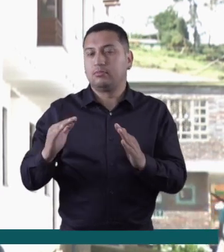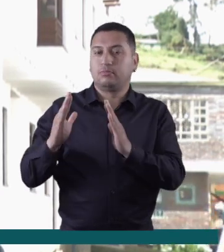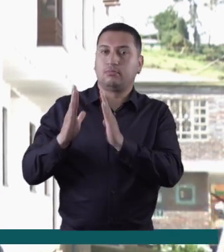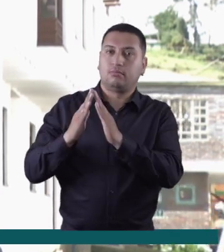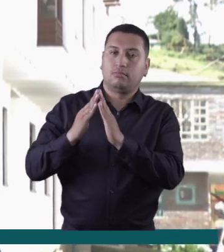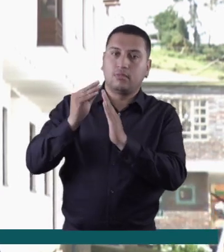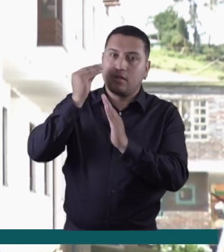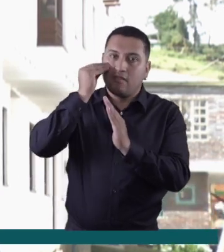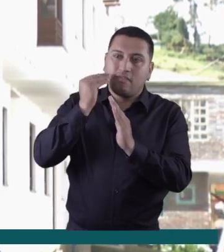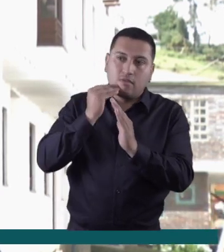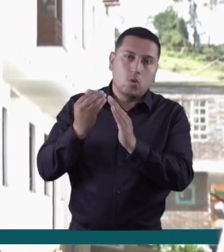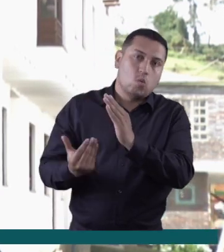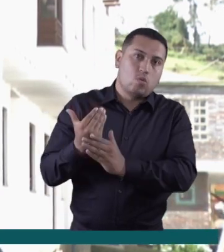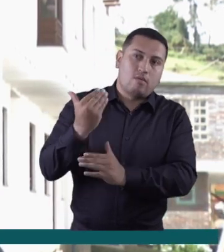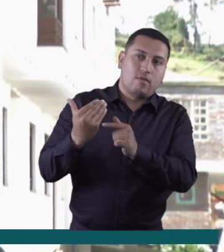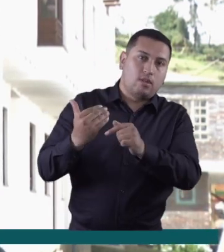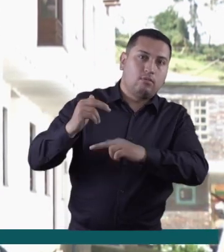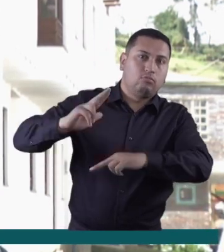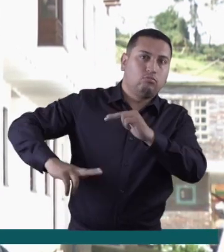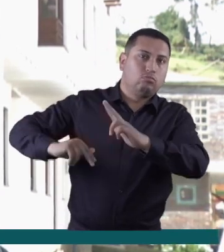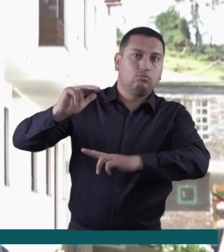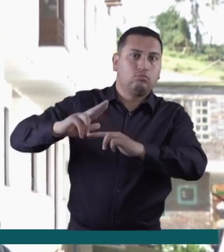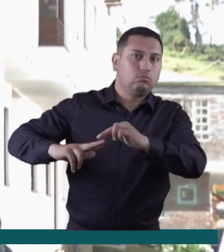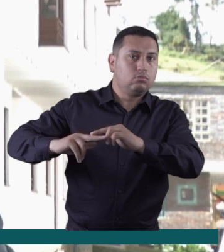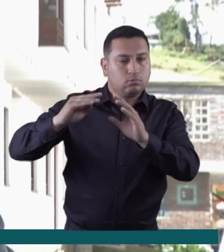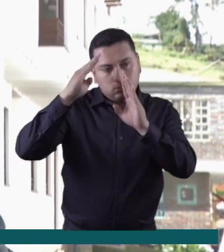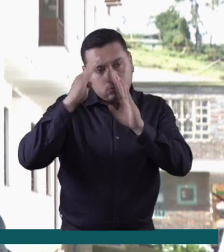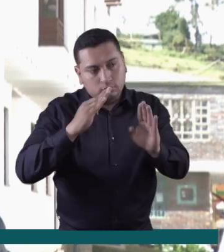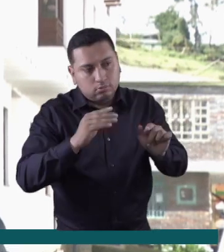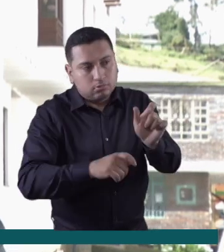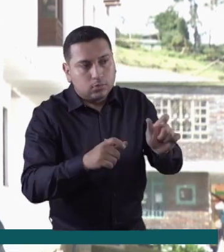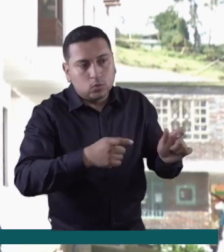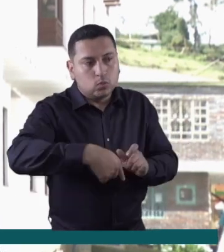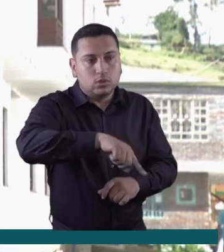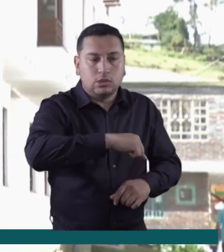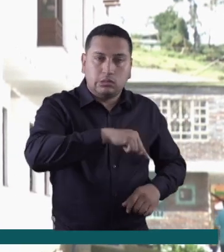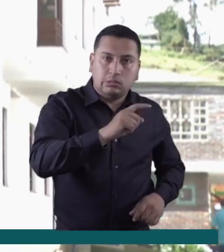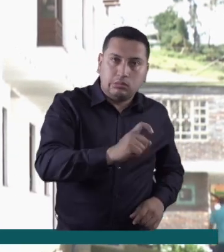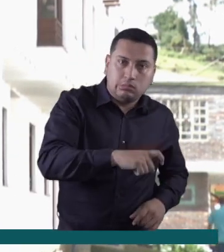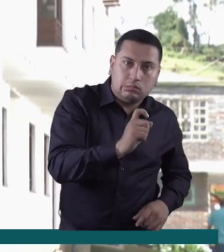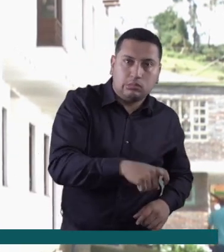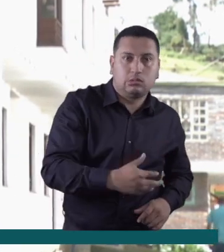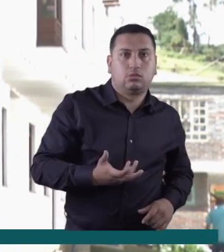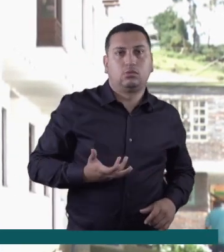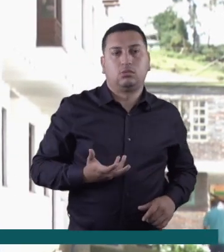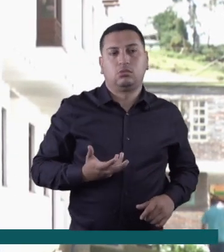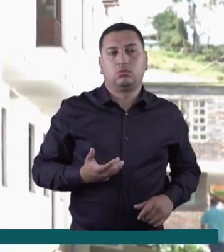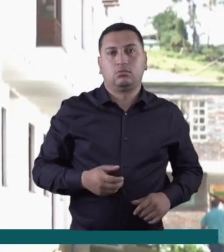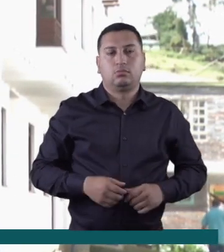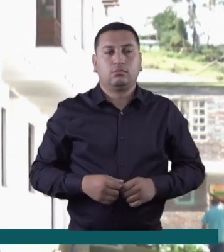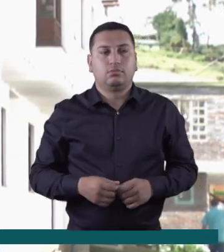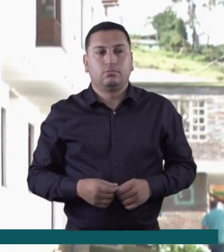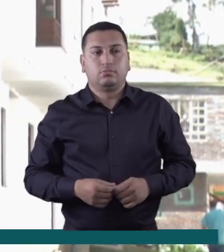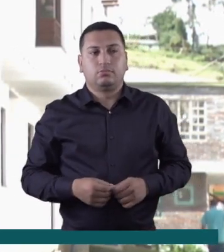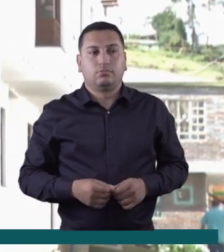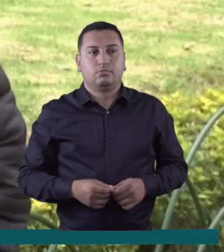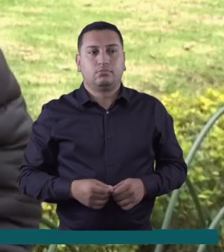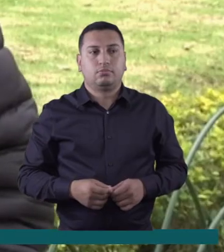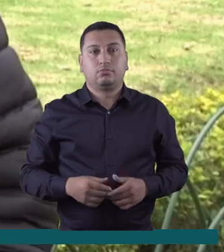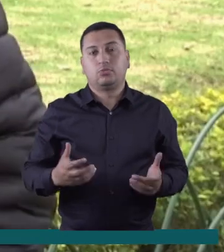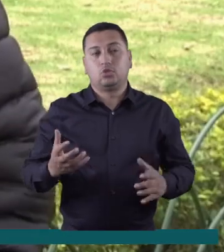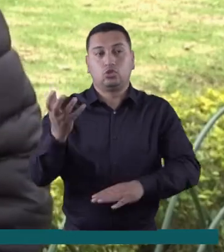viviendas nuevas para la gente necesitada del campo, en vías rurales.